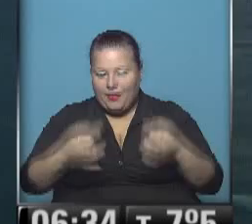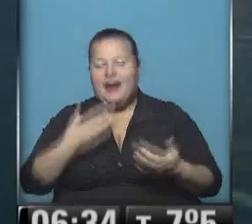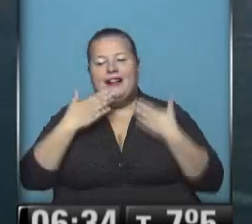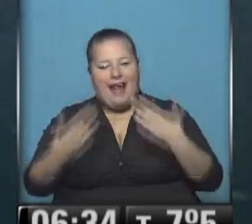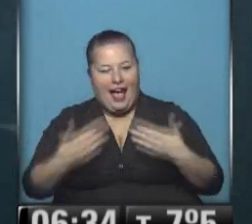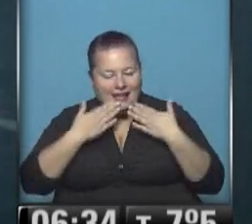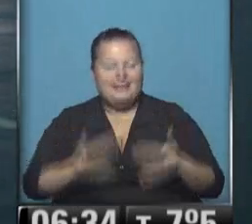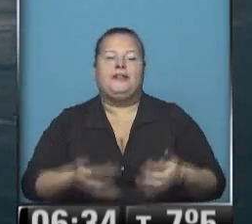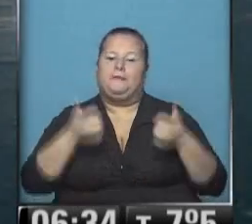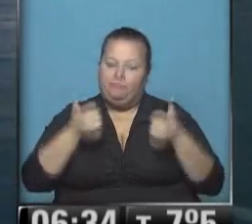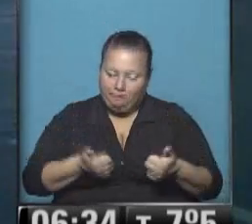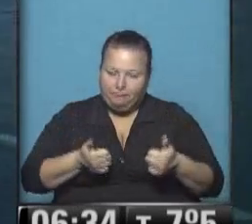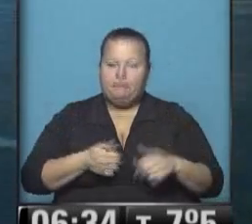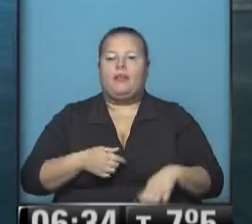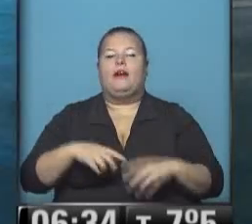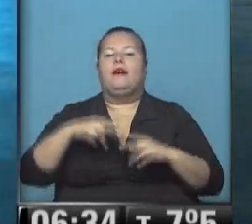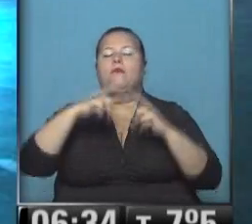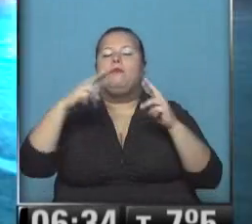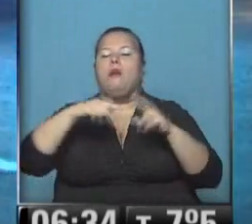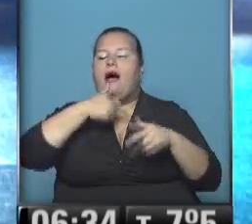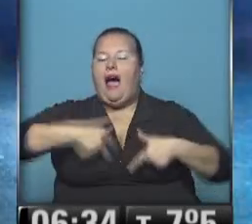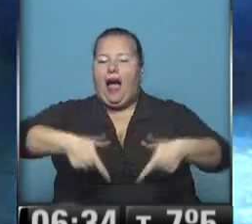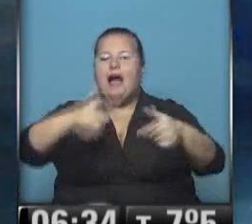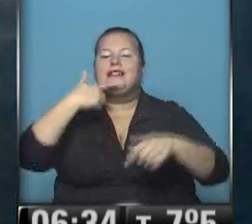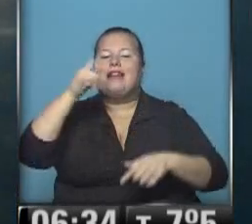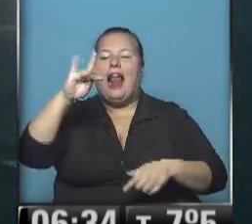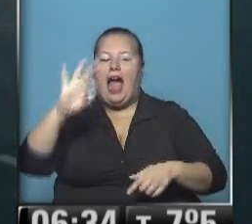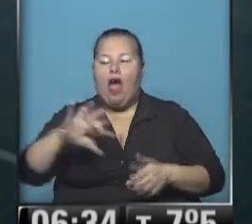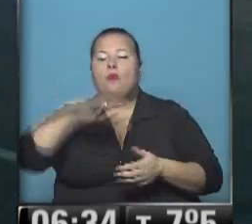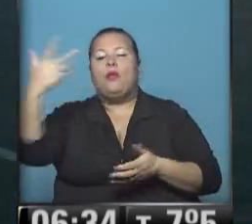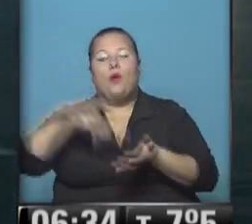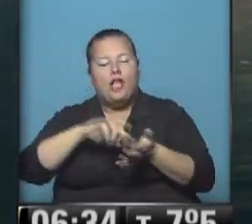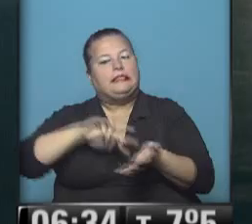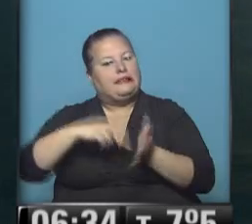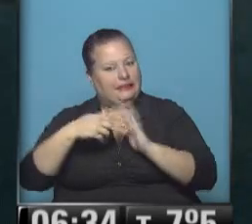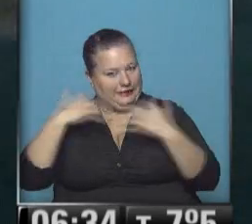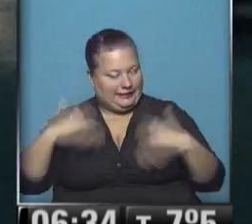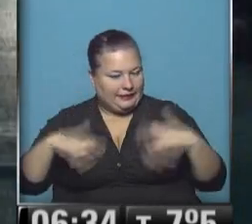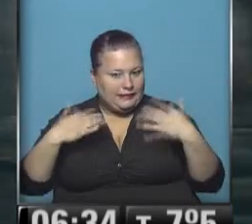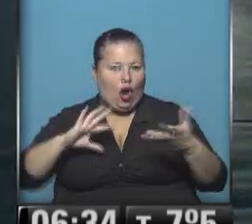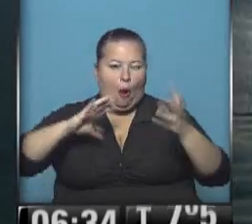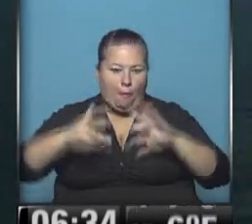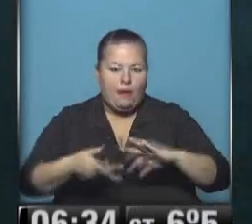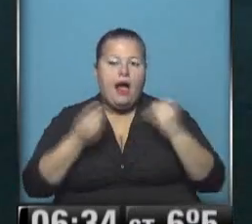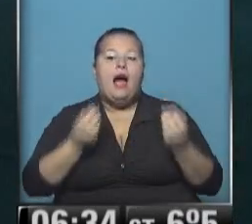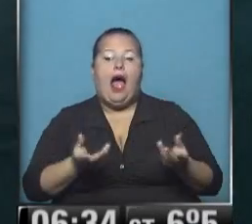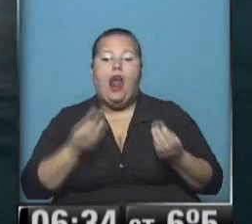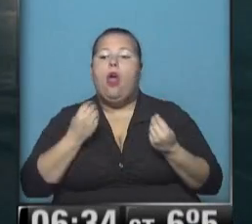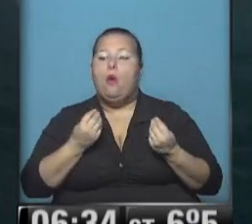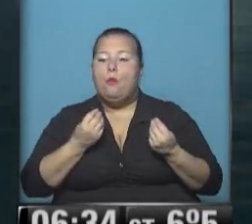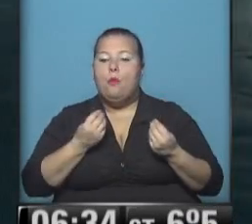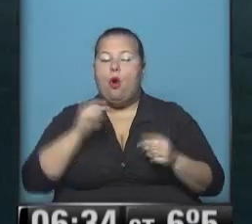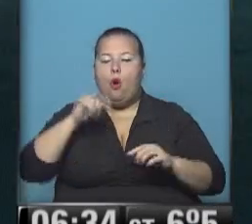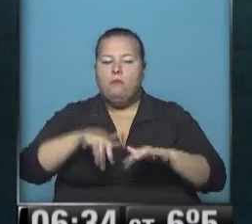gracias Ner. Y efectivamente la Cuenca del Salado en la provincia de Buenos Aires está complicadísima. Por supuesto, porque va